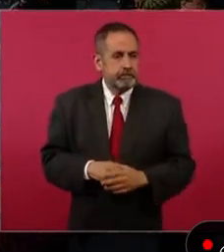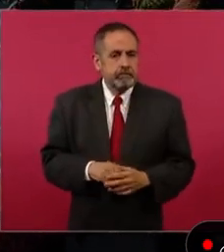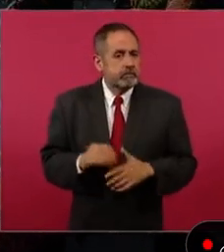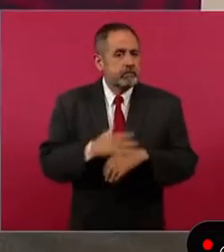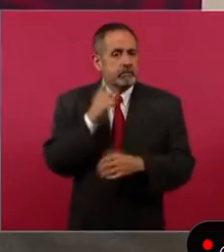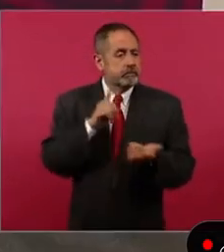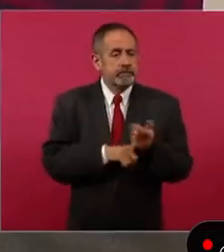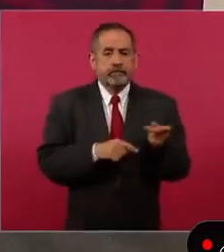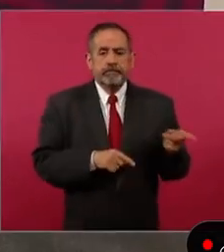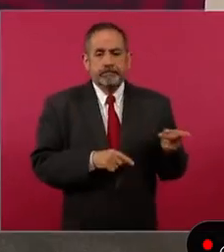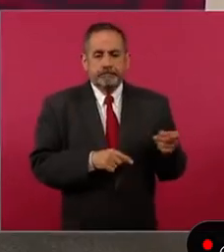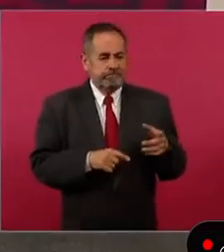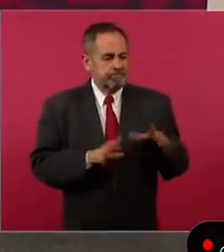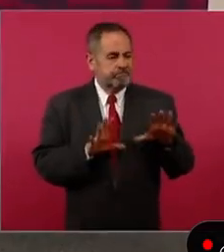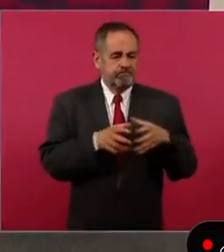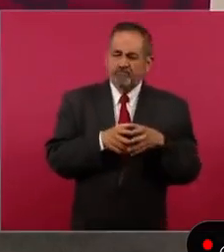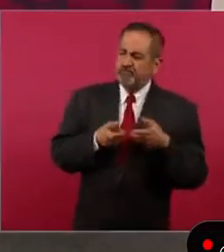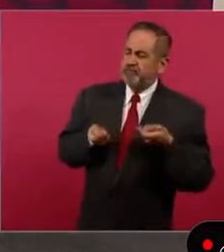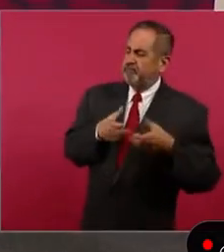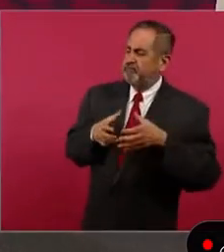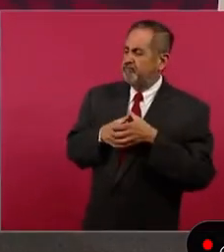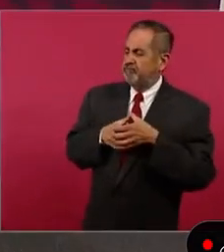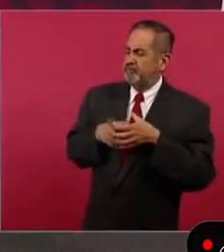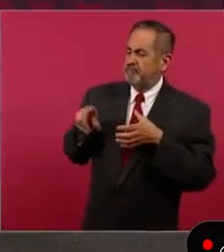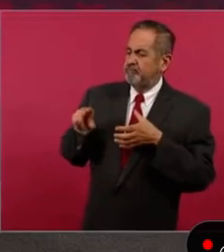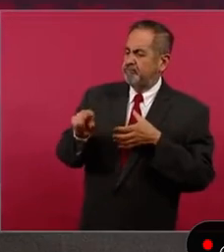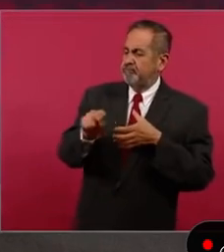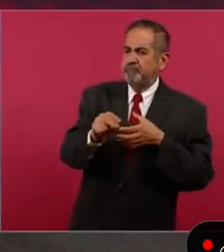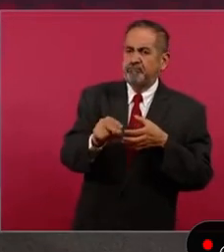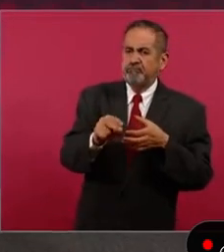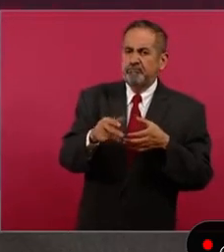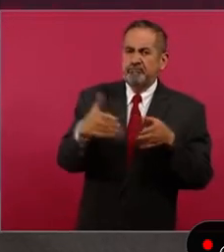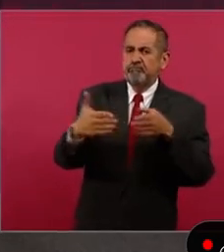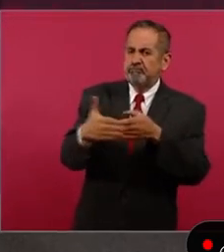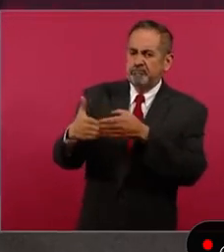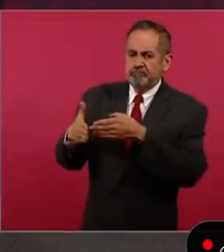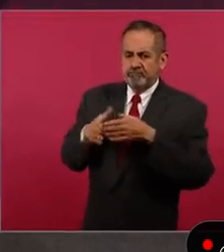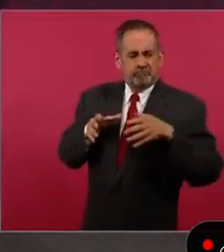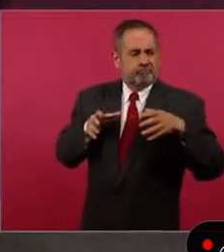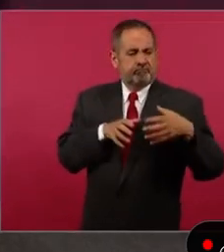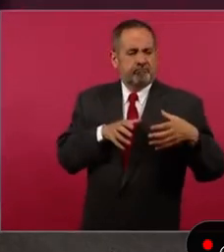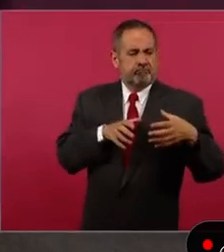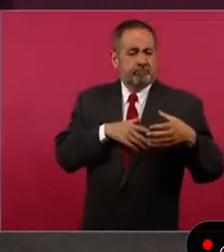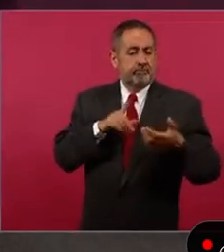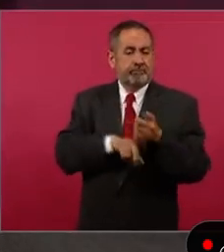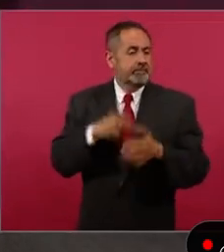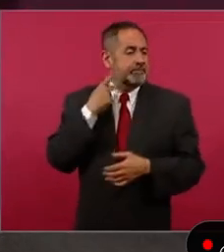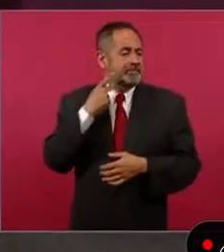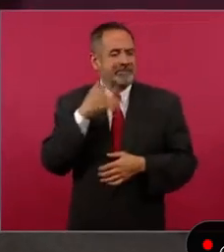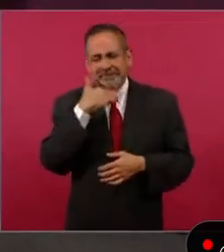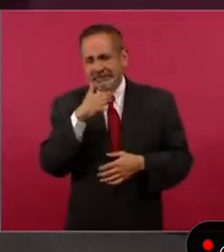era un monopolio manejado por políticos corruptos.